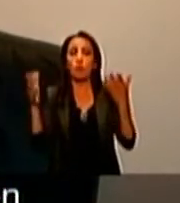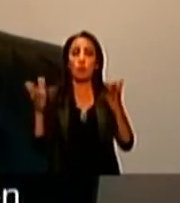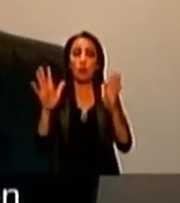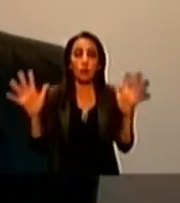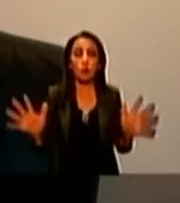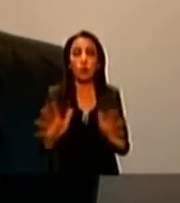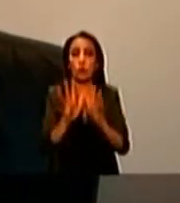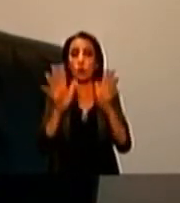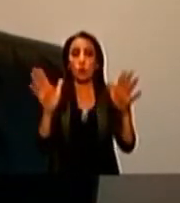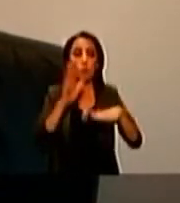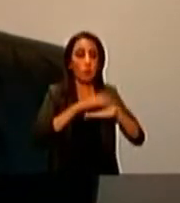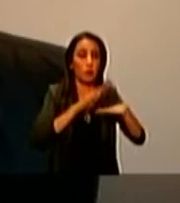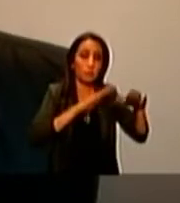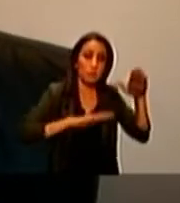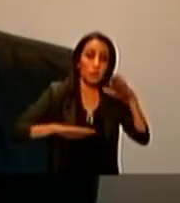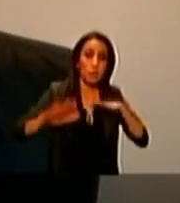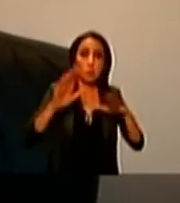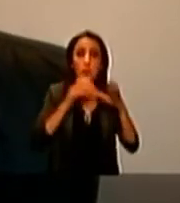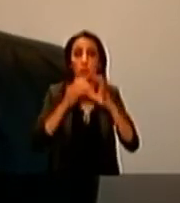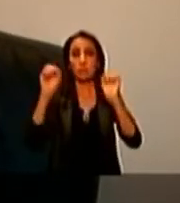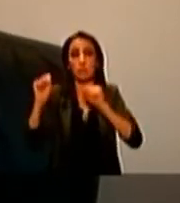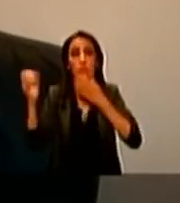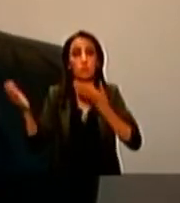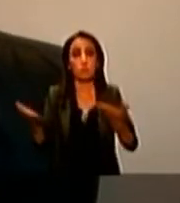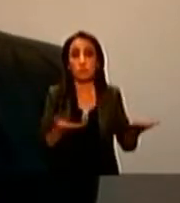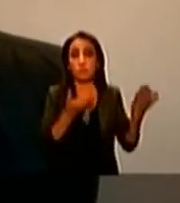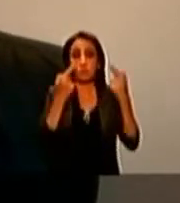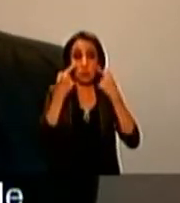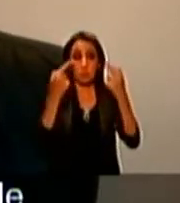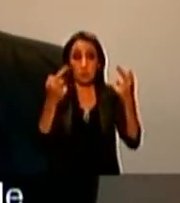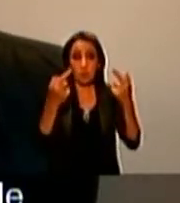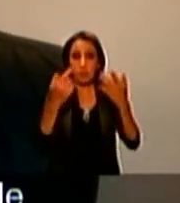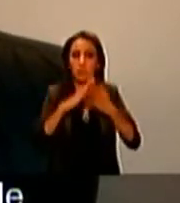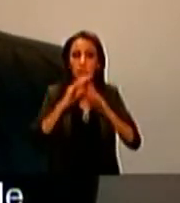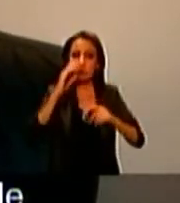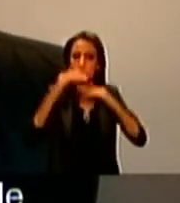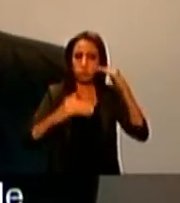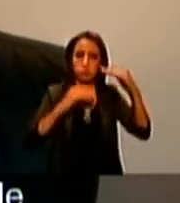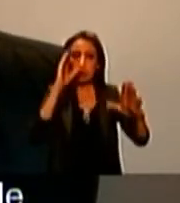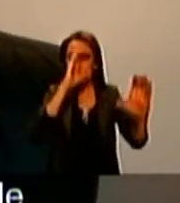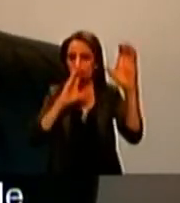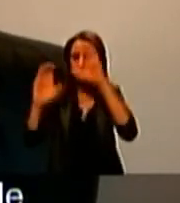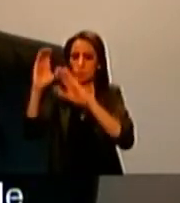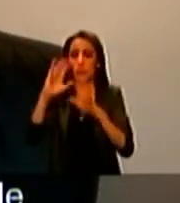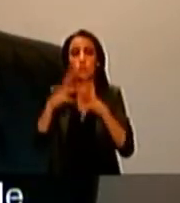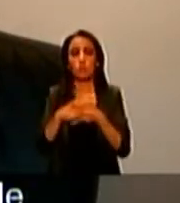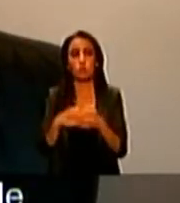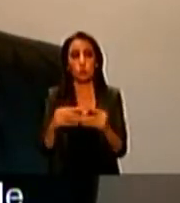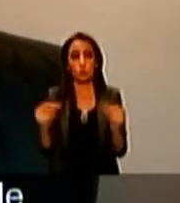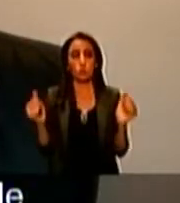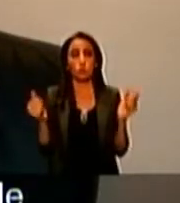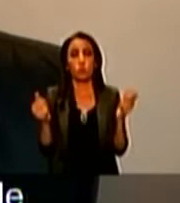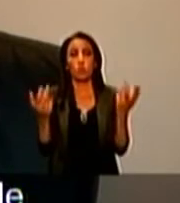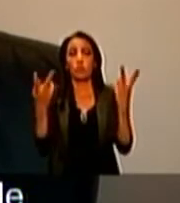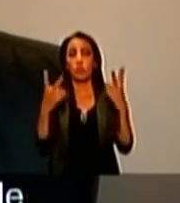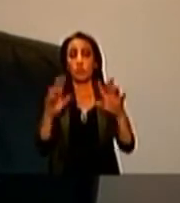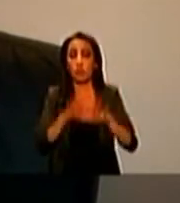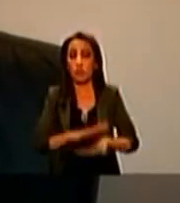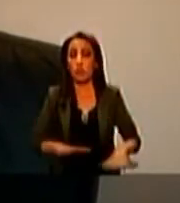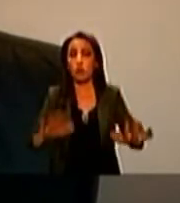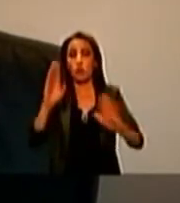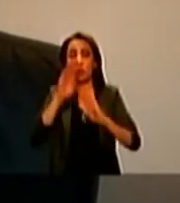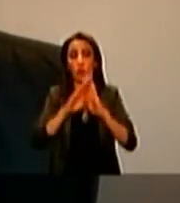para que se anime, para que los llamados espíritus animales se despierten y la gente salga a buscar desde el pequeño empresario hasta el grande